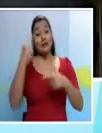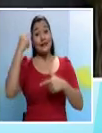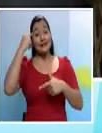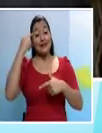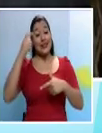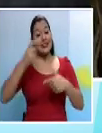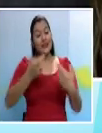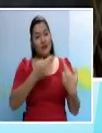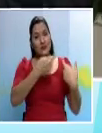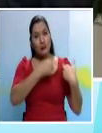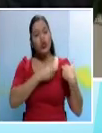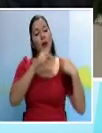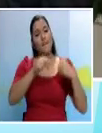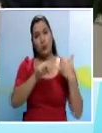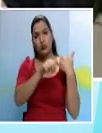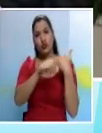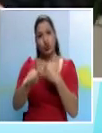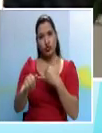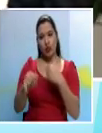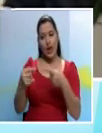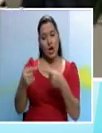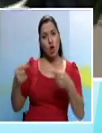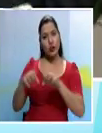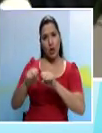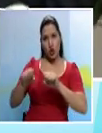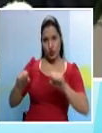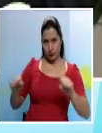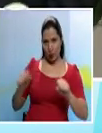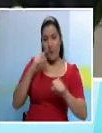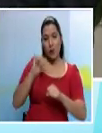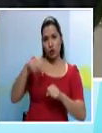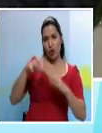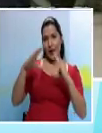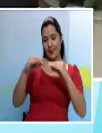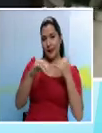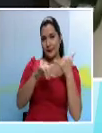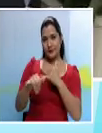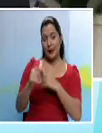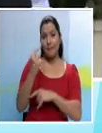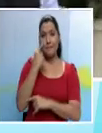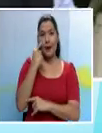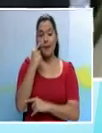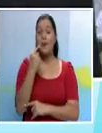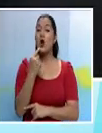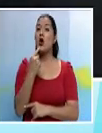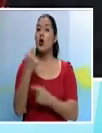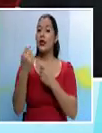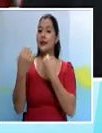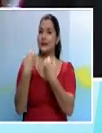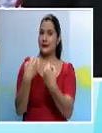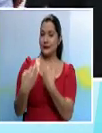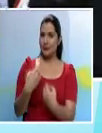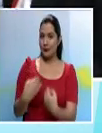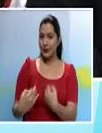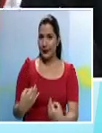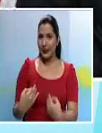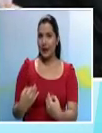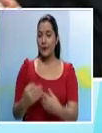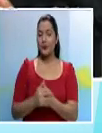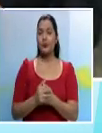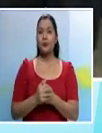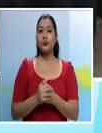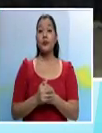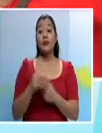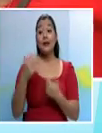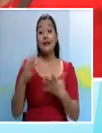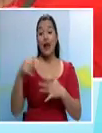transparencia y anticorrupción y es la denuncia que puso esta tarde. Escuchemos lo que ella nos detalla luego de realizar esta gestión